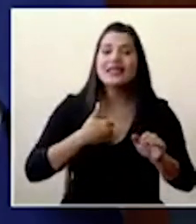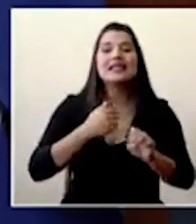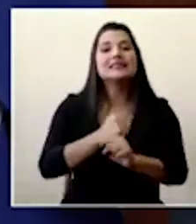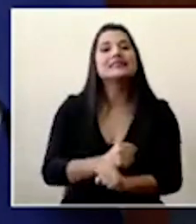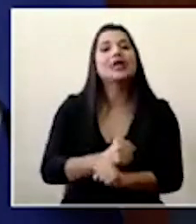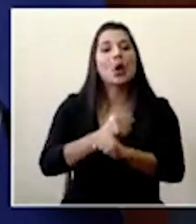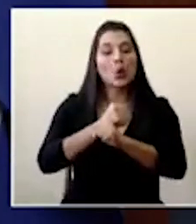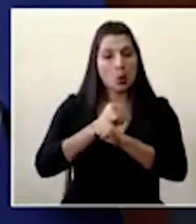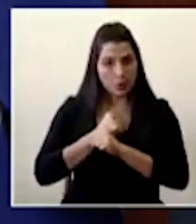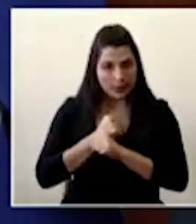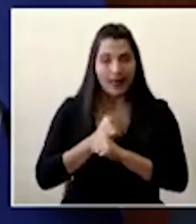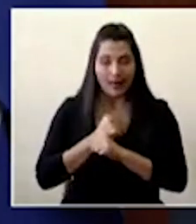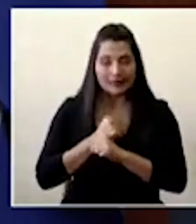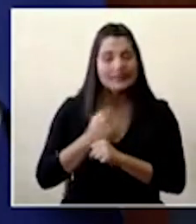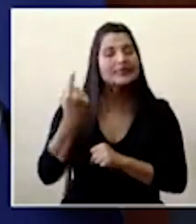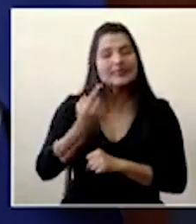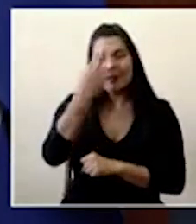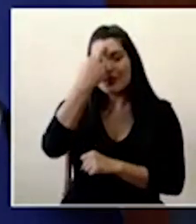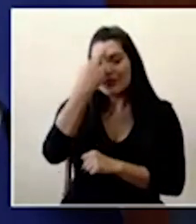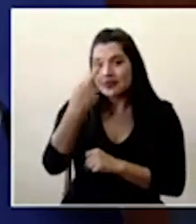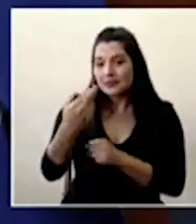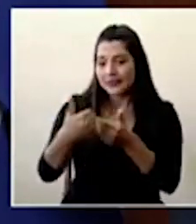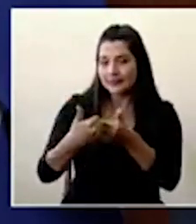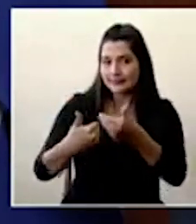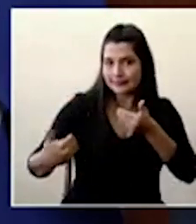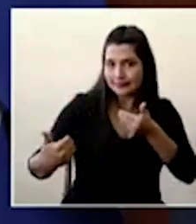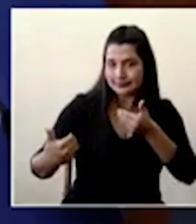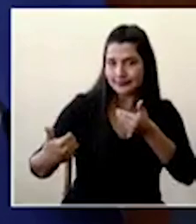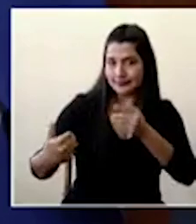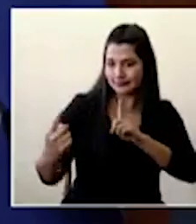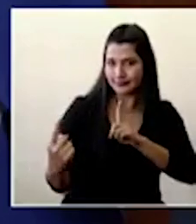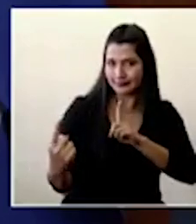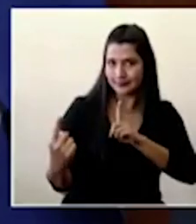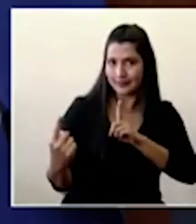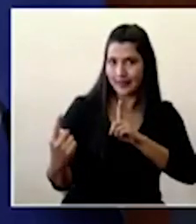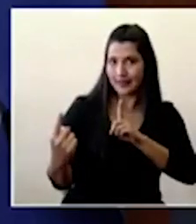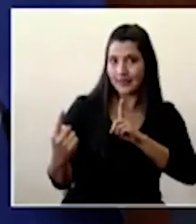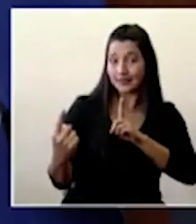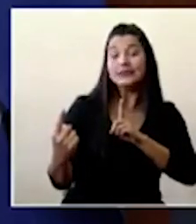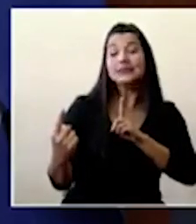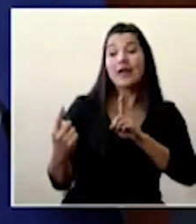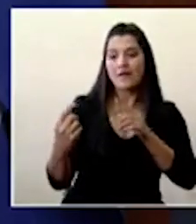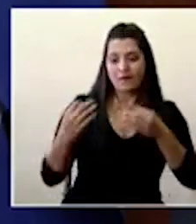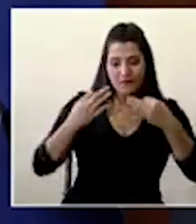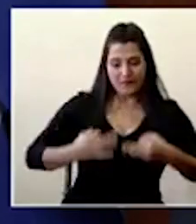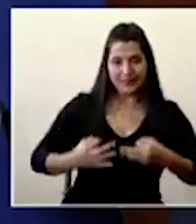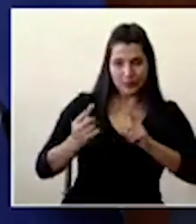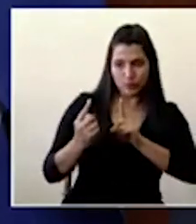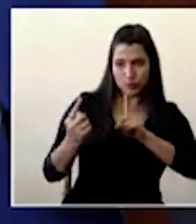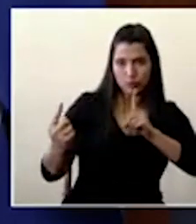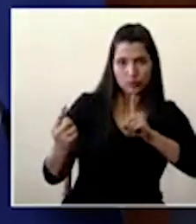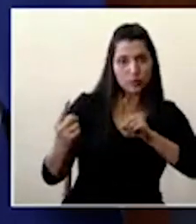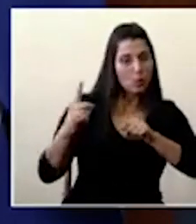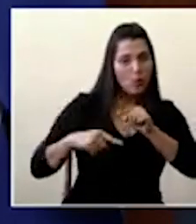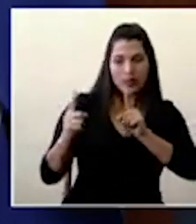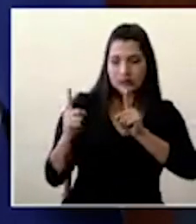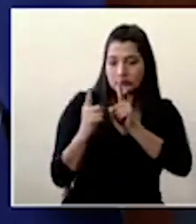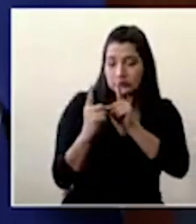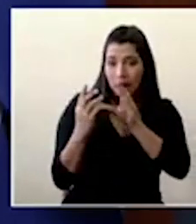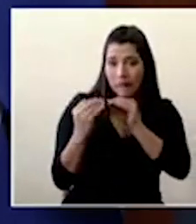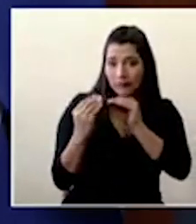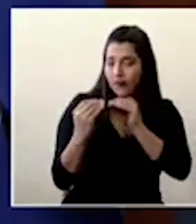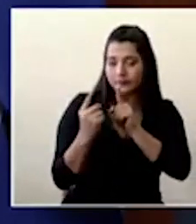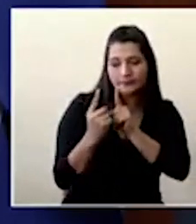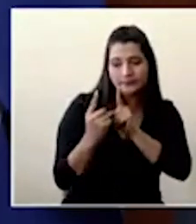involucran ese distanciamiento social que es un distanciamiento físico de otras personas con las cuales